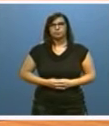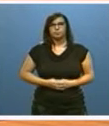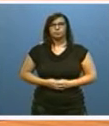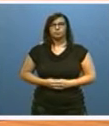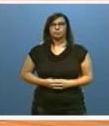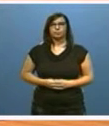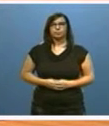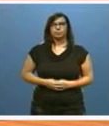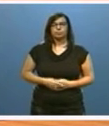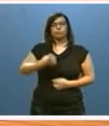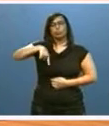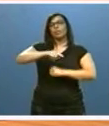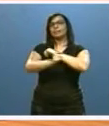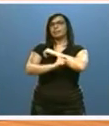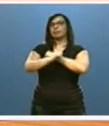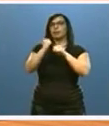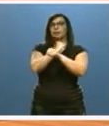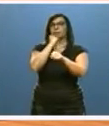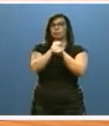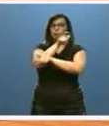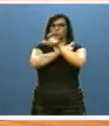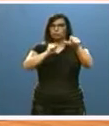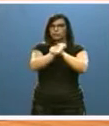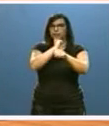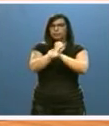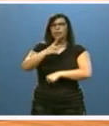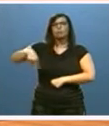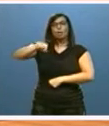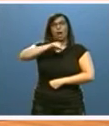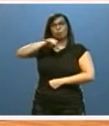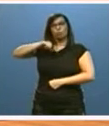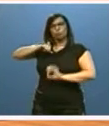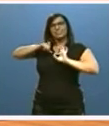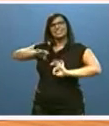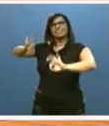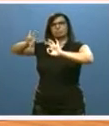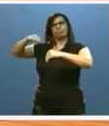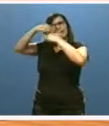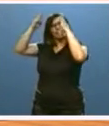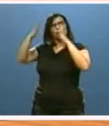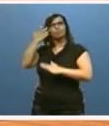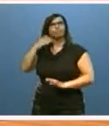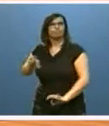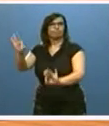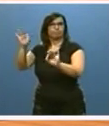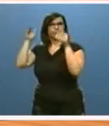En nuestra estrategia de empleo, los trabajadores autónomos son un colectivo especial que requiere atención diferenciada.